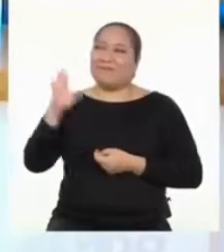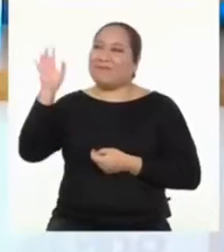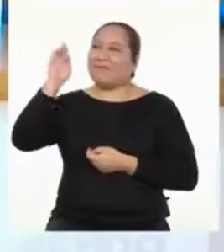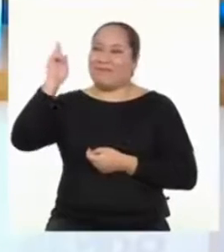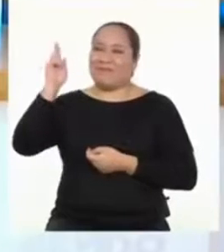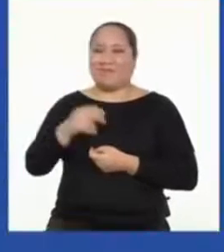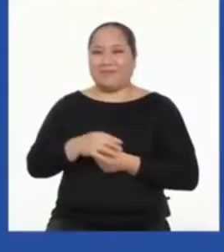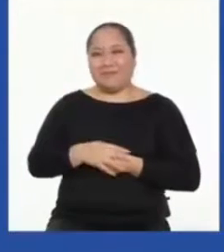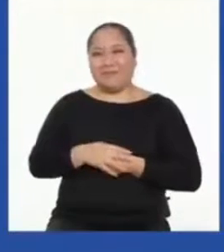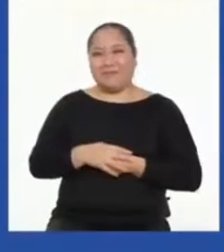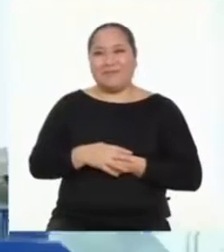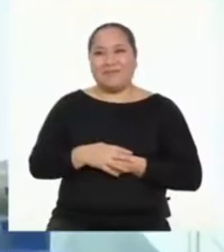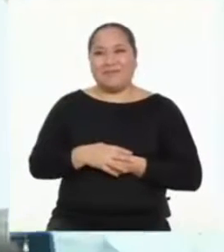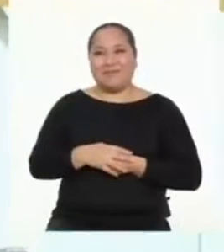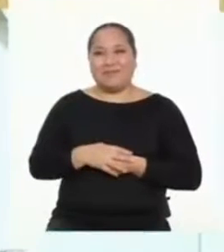¡Chao, profesor!